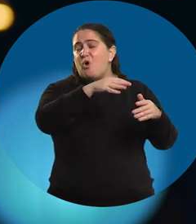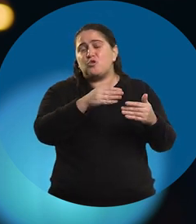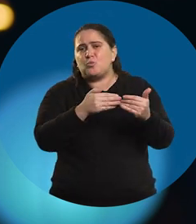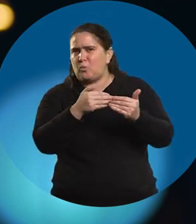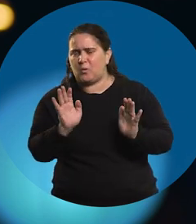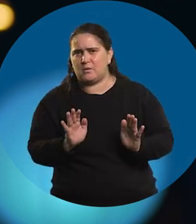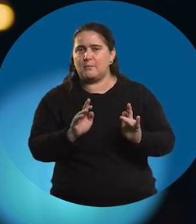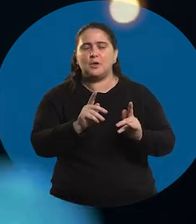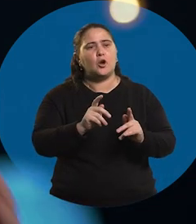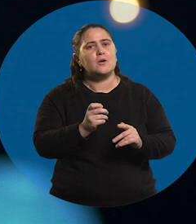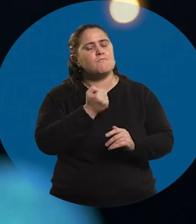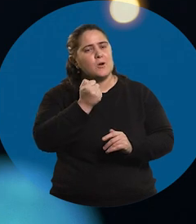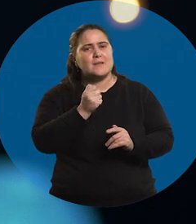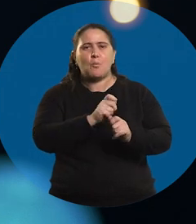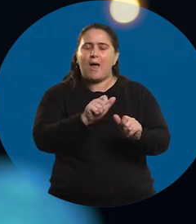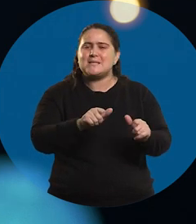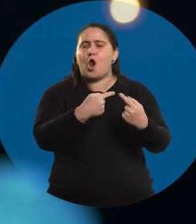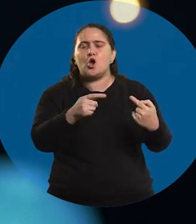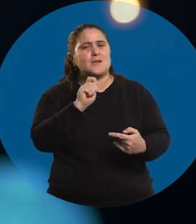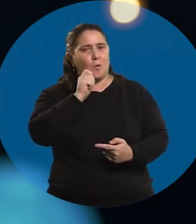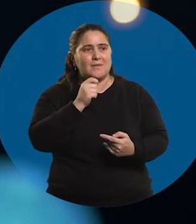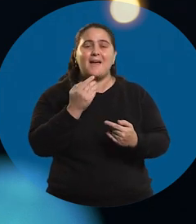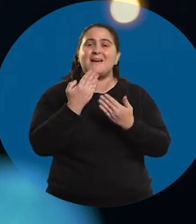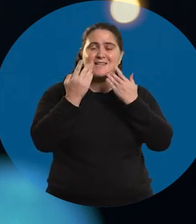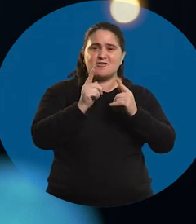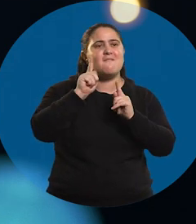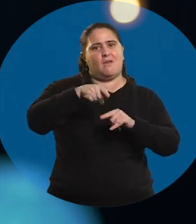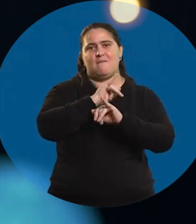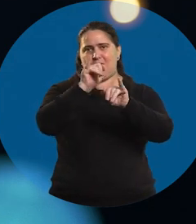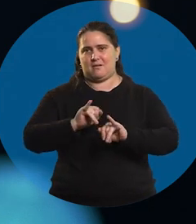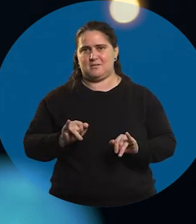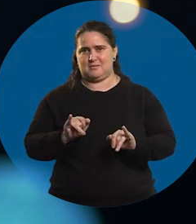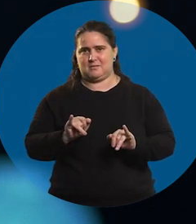pasa, pero hacer lo que a uno le gusta es lo que le va a dar la felicidad.